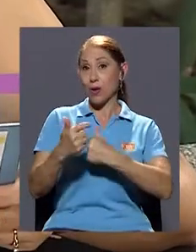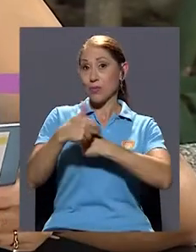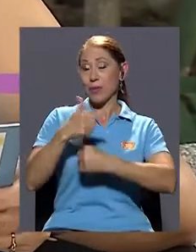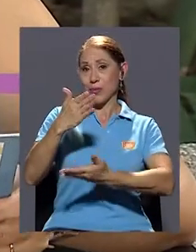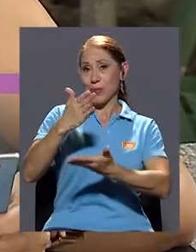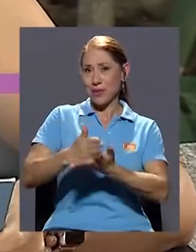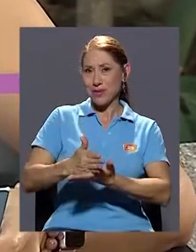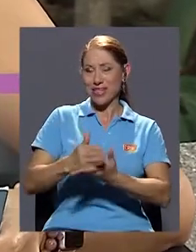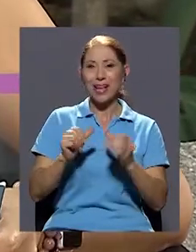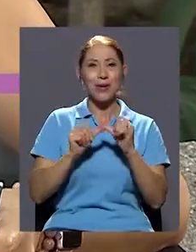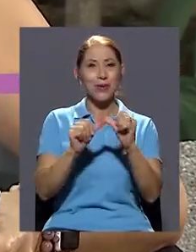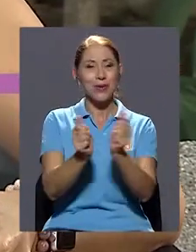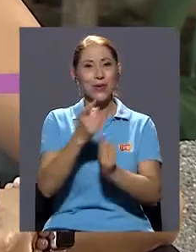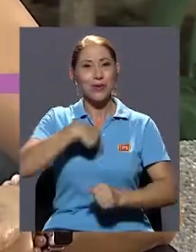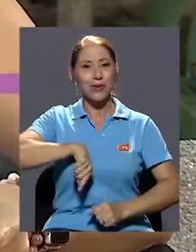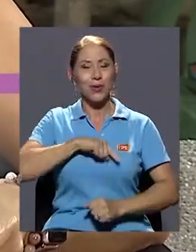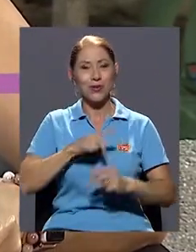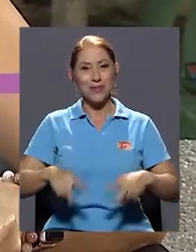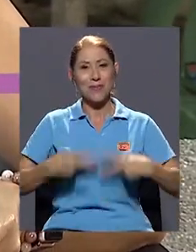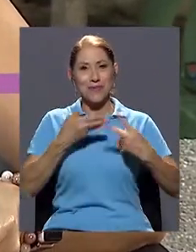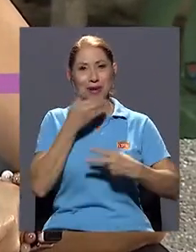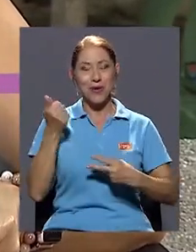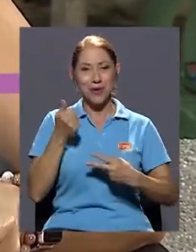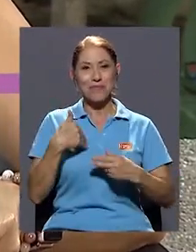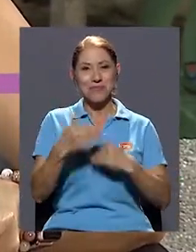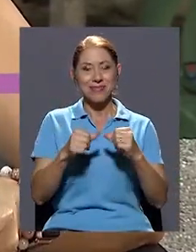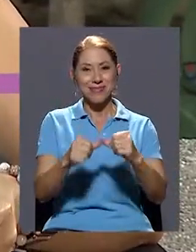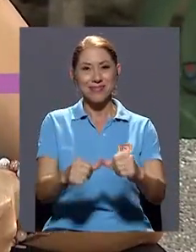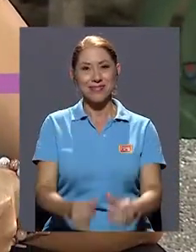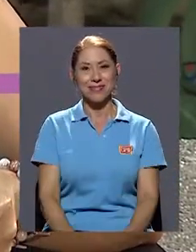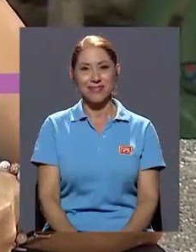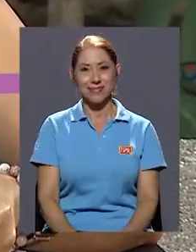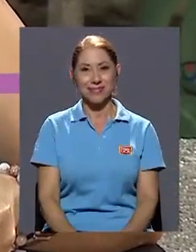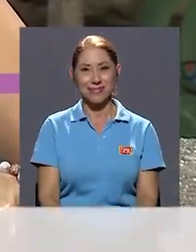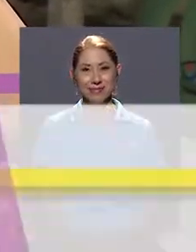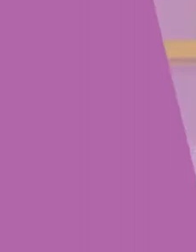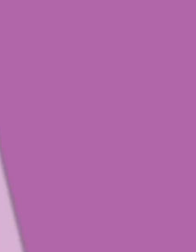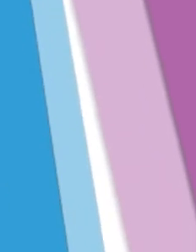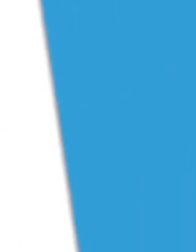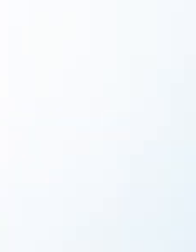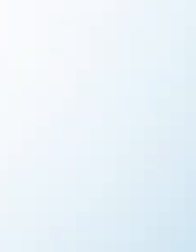de hacer una pausa, quédese con nosotros en Vivir Mejor y ya regresamos.